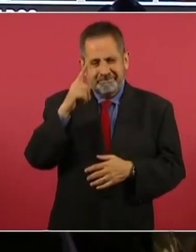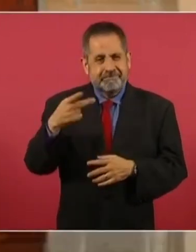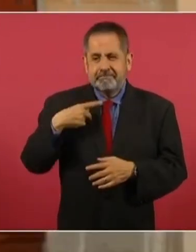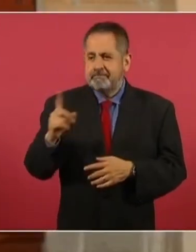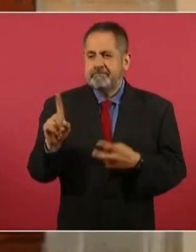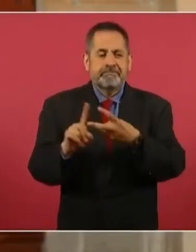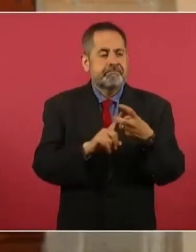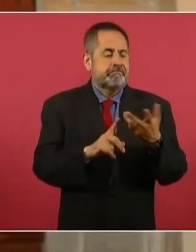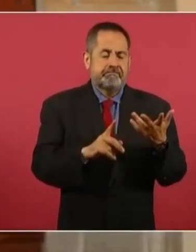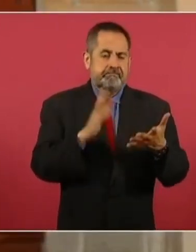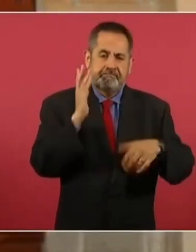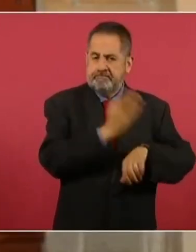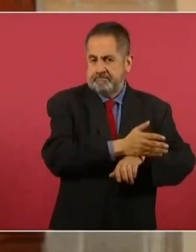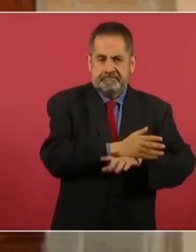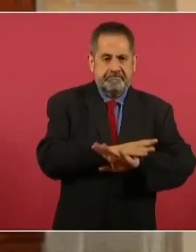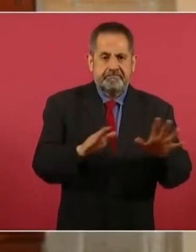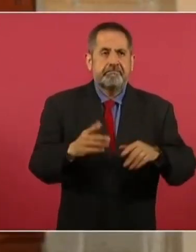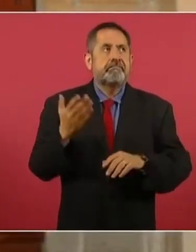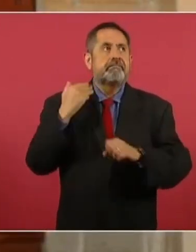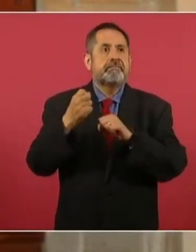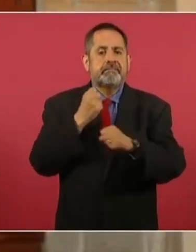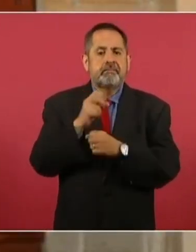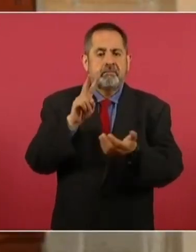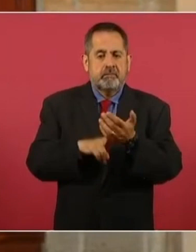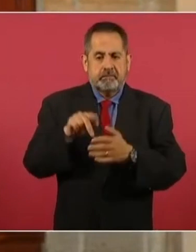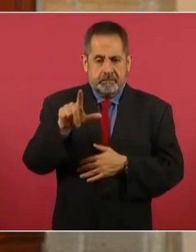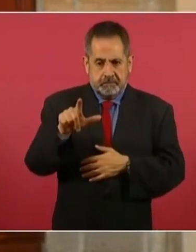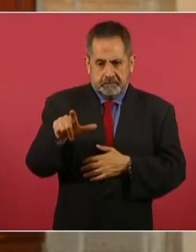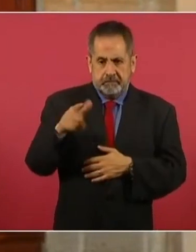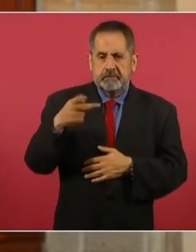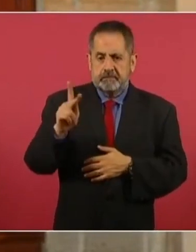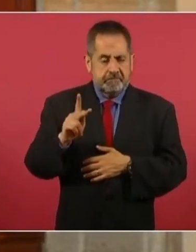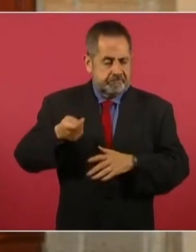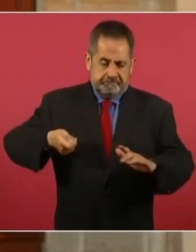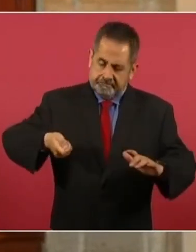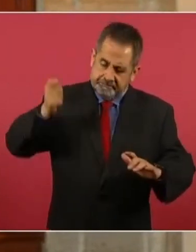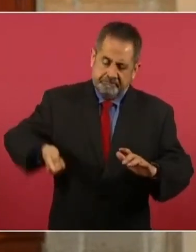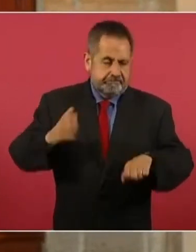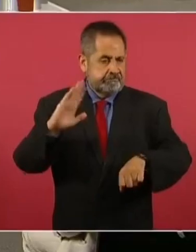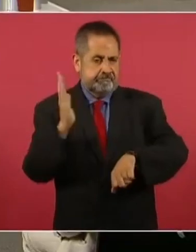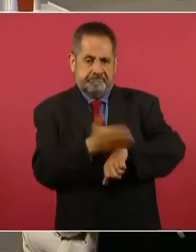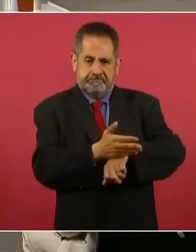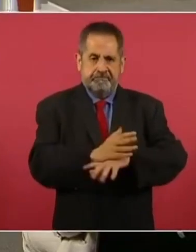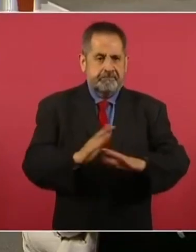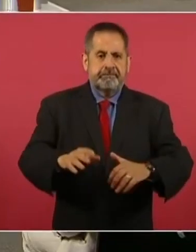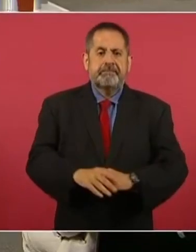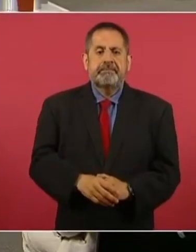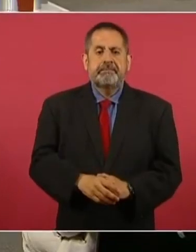que fue en el año de 2017 pero ya hay sentencia condenatoria. Siguiente,